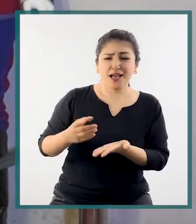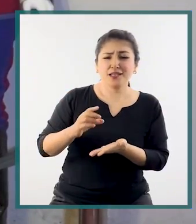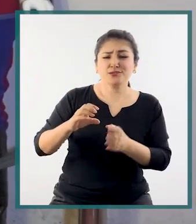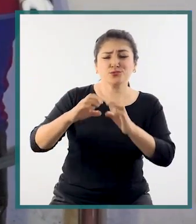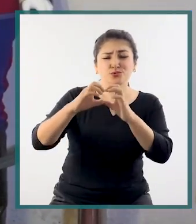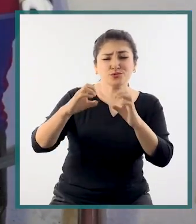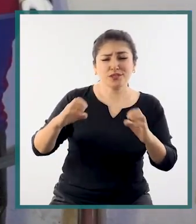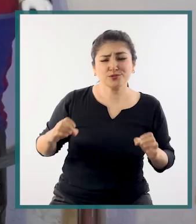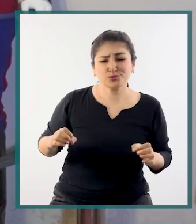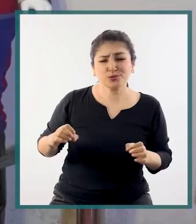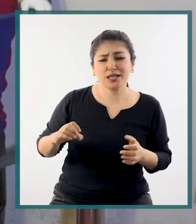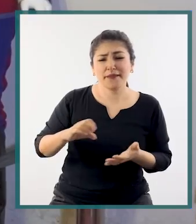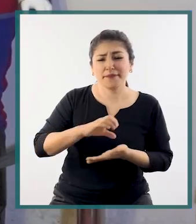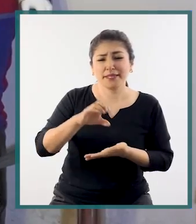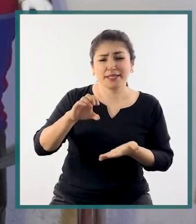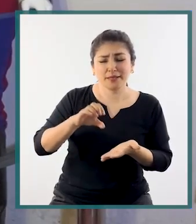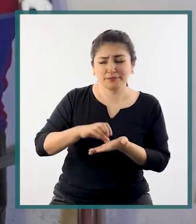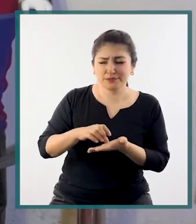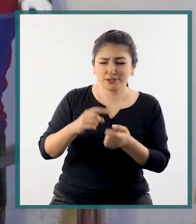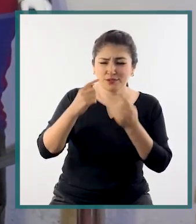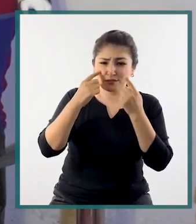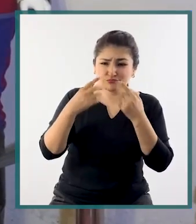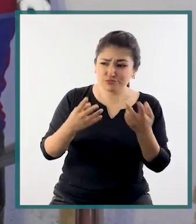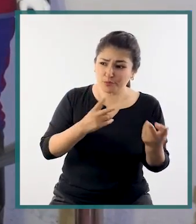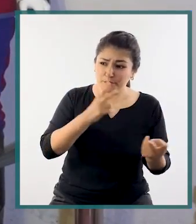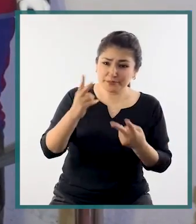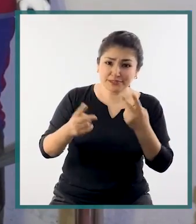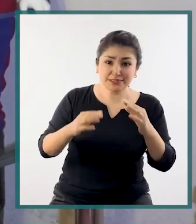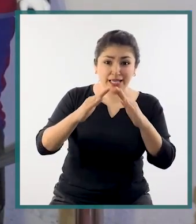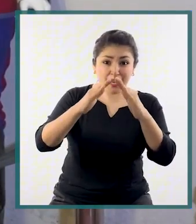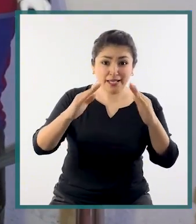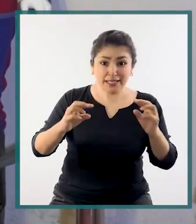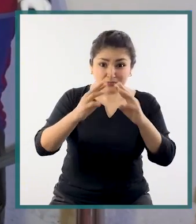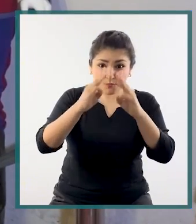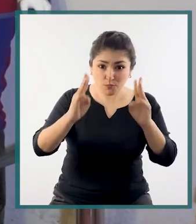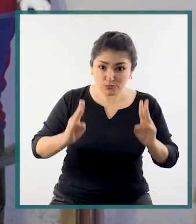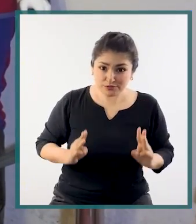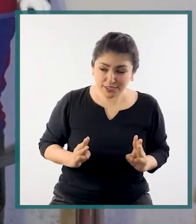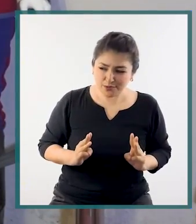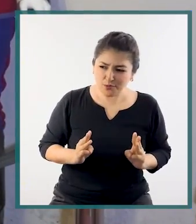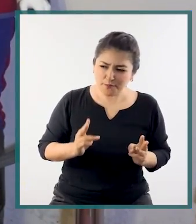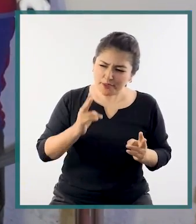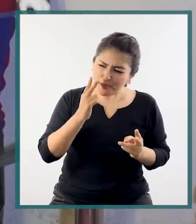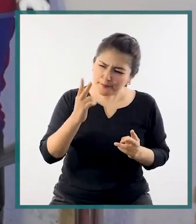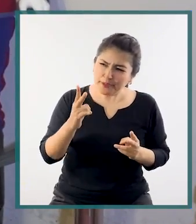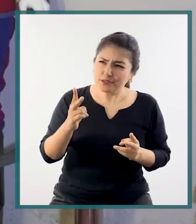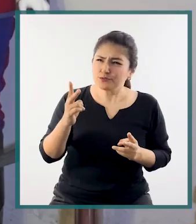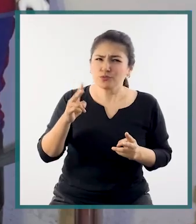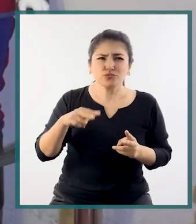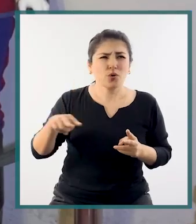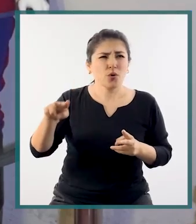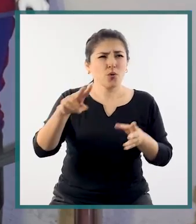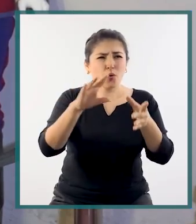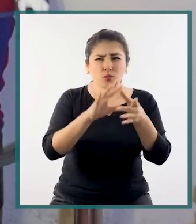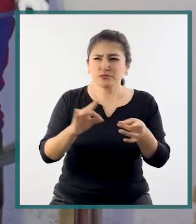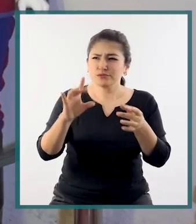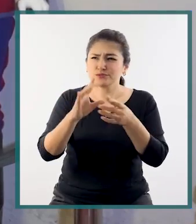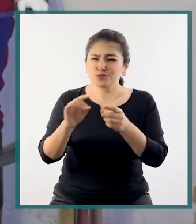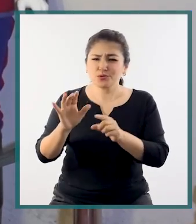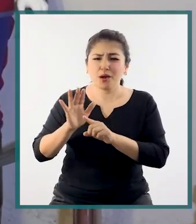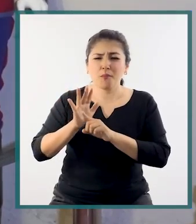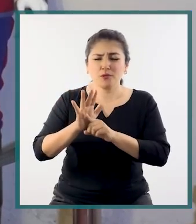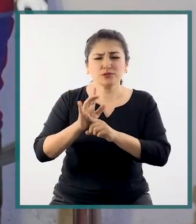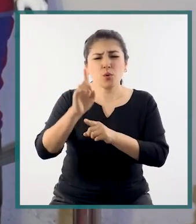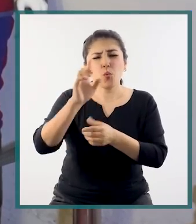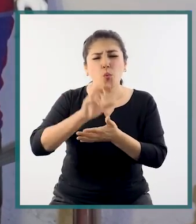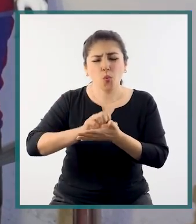capital de la provincia de Pacasmayo, y que visiten la Casa Museo Raimondi para que puedan observar y ver esta exposición